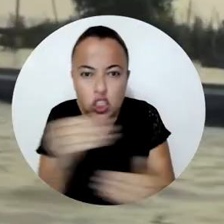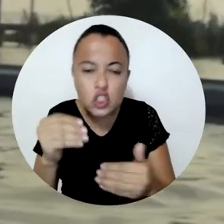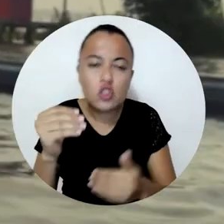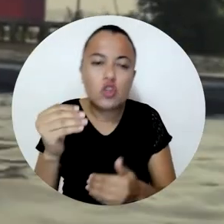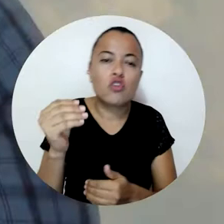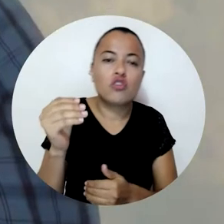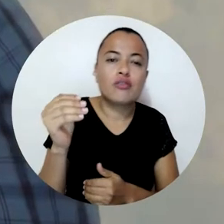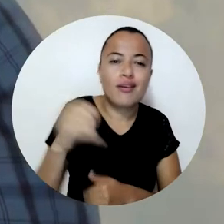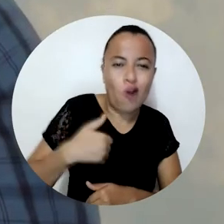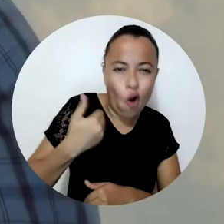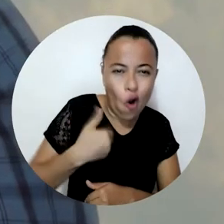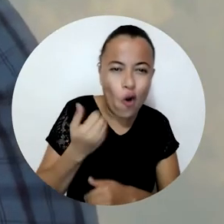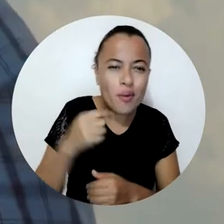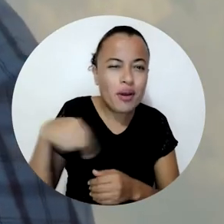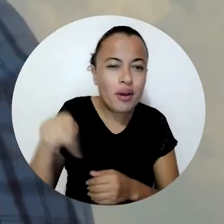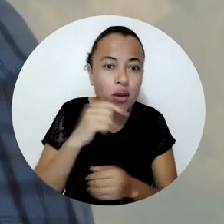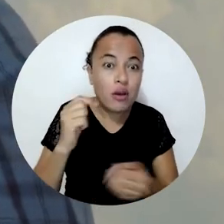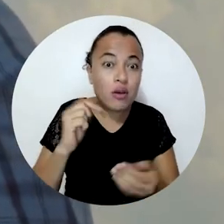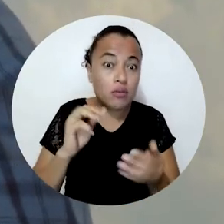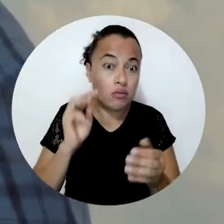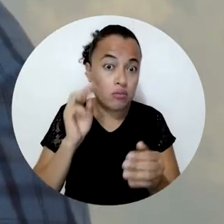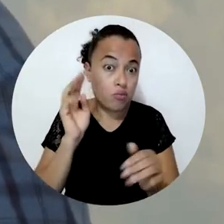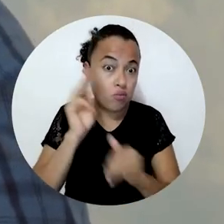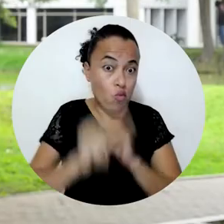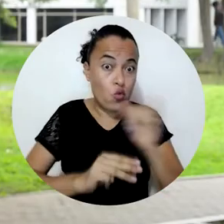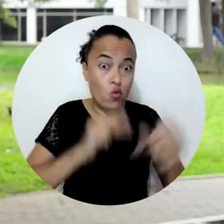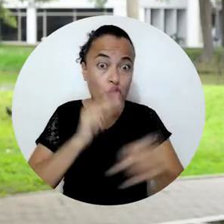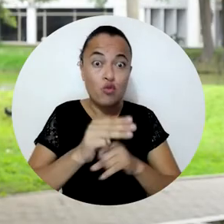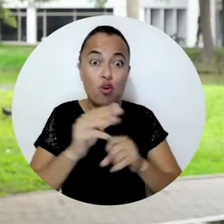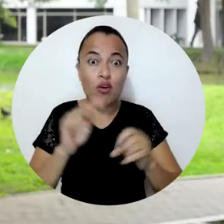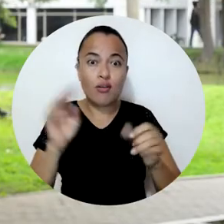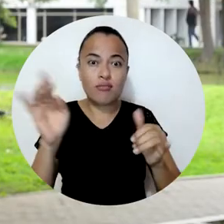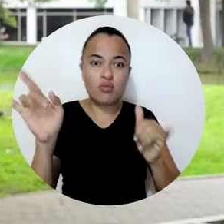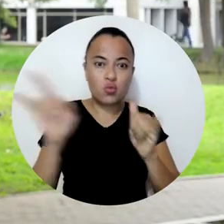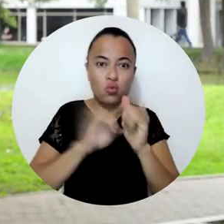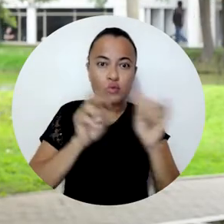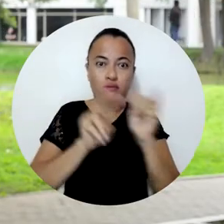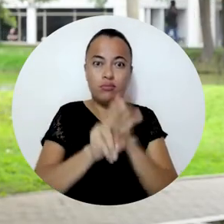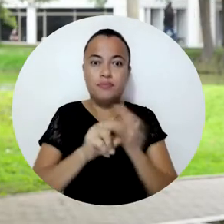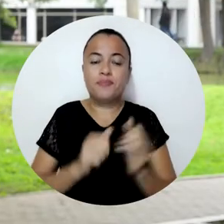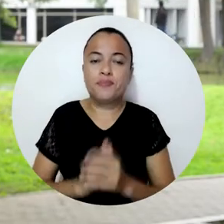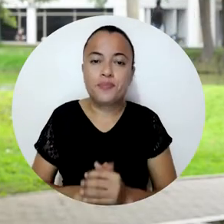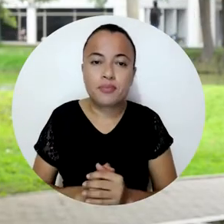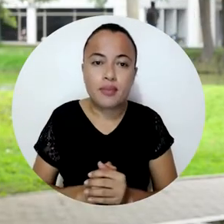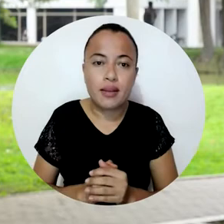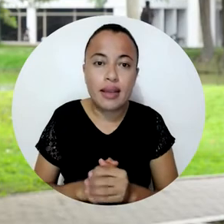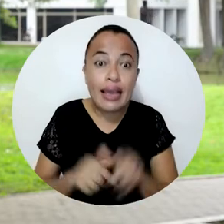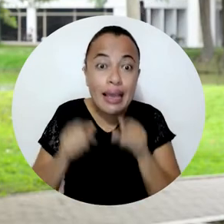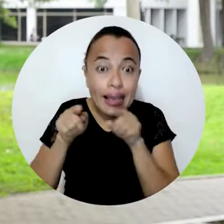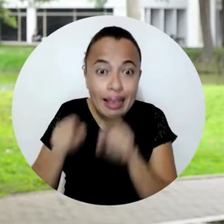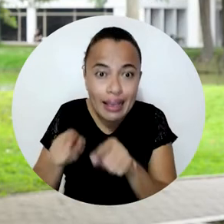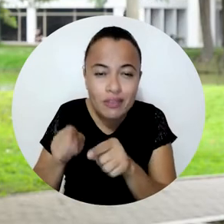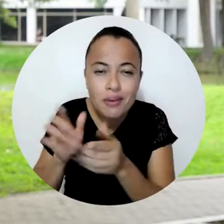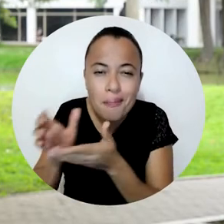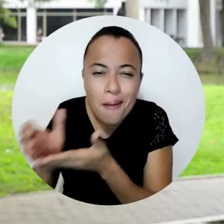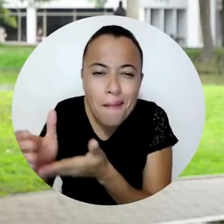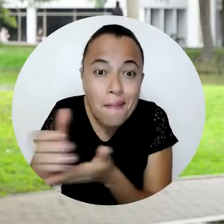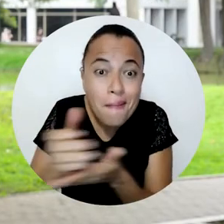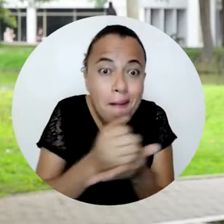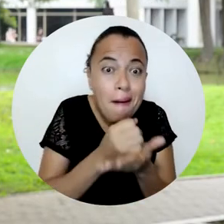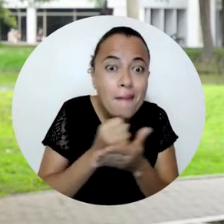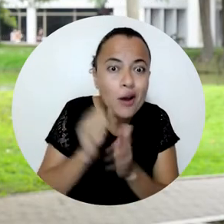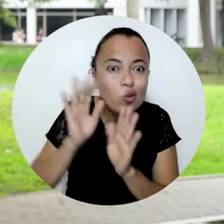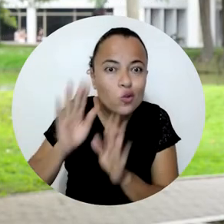adolescentes y jóvenes en el mundo transmedia y audiovisual. Permite no solamente conservar la tradición oral de nuestros diferentes